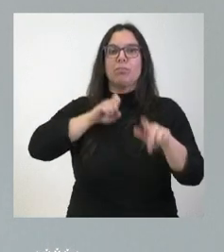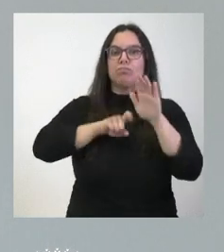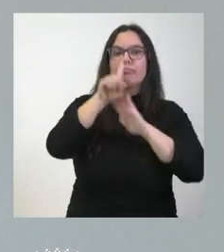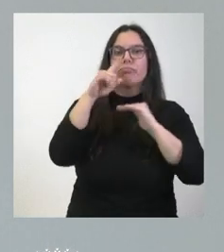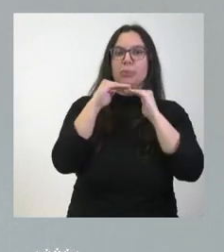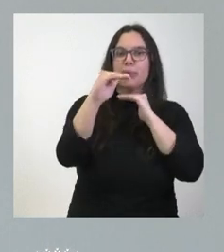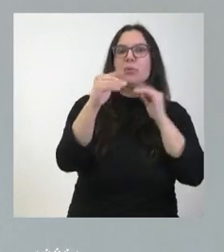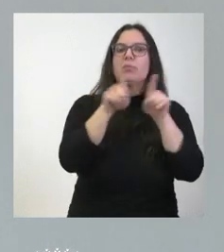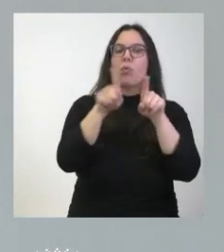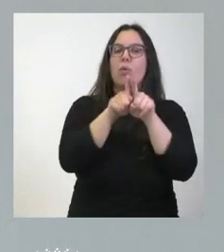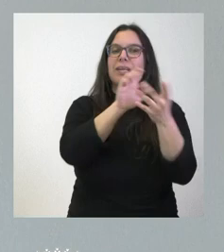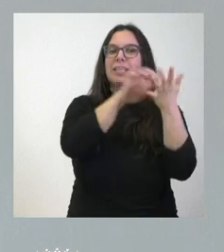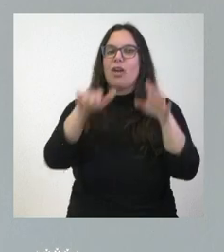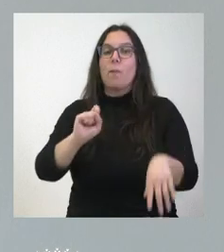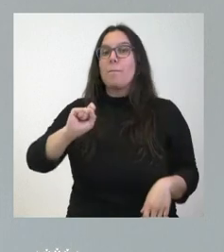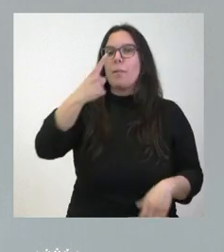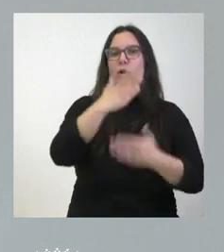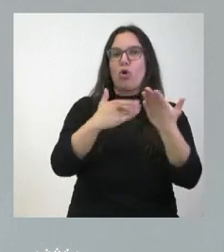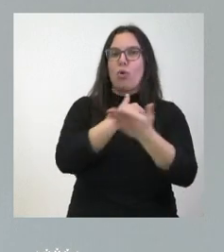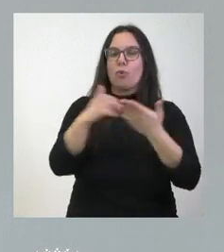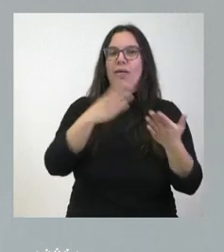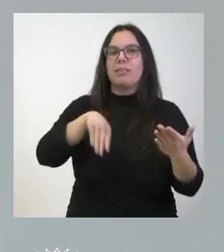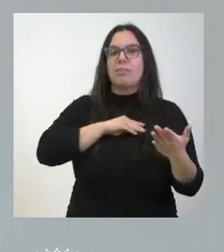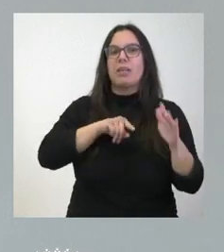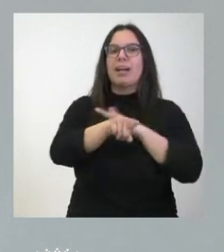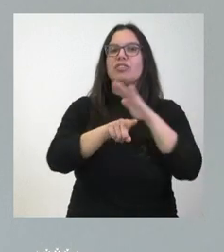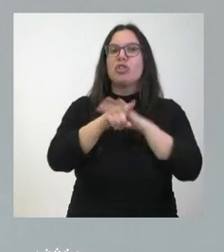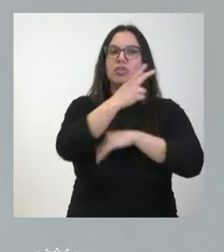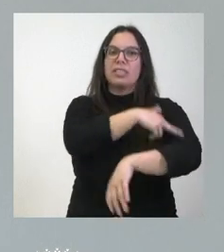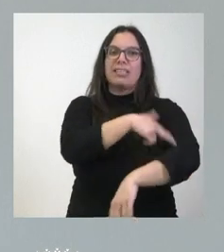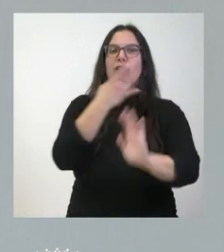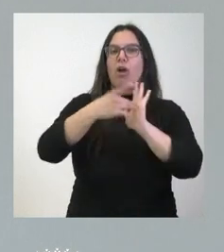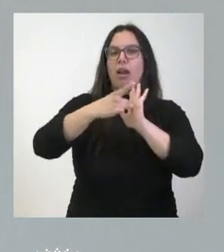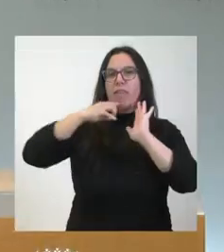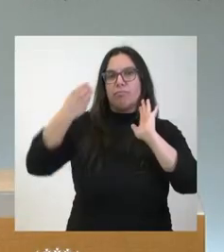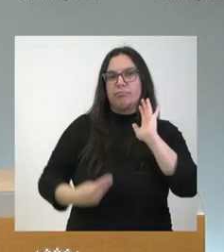como una de las primeras comunidades autónomas de España en gestión sanitaria de calidad.